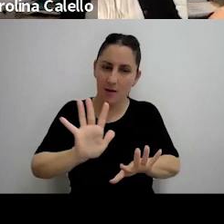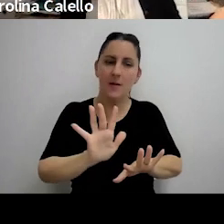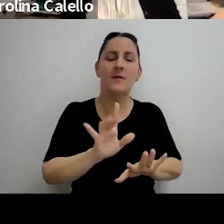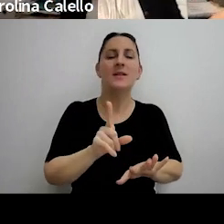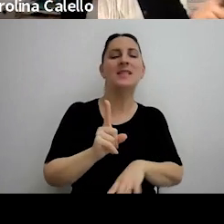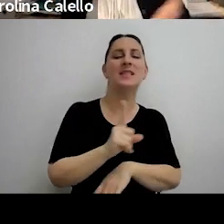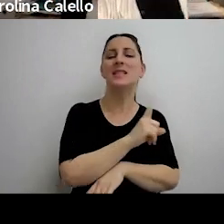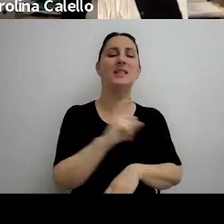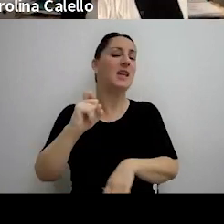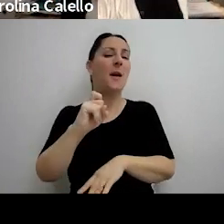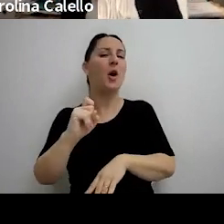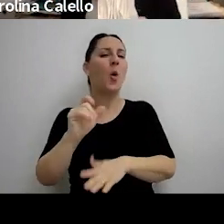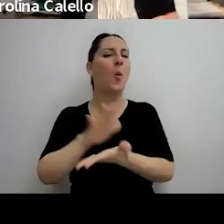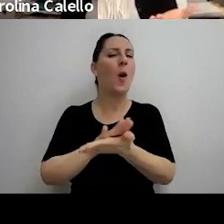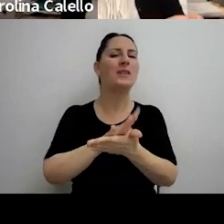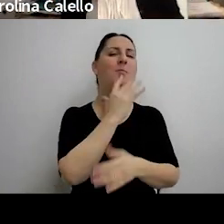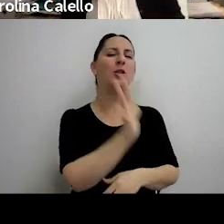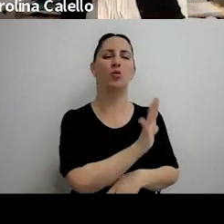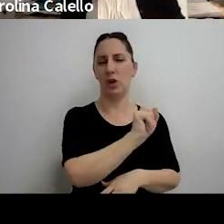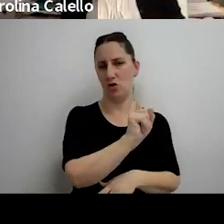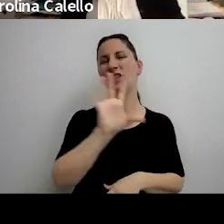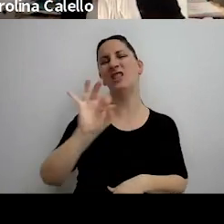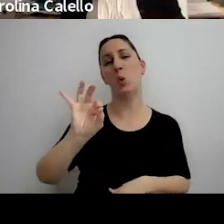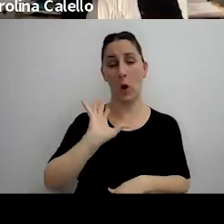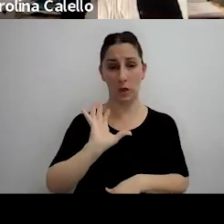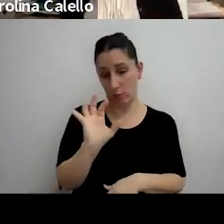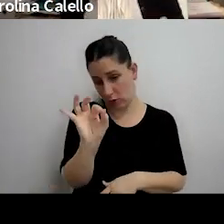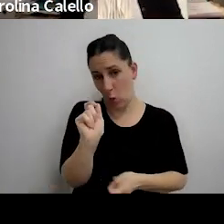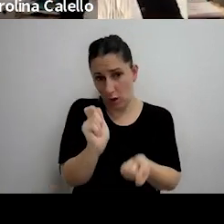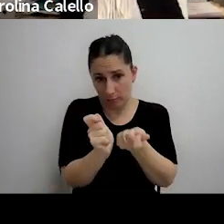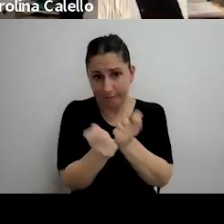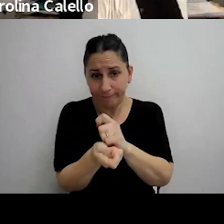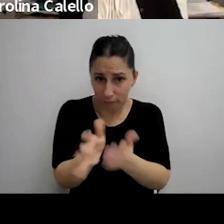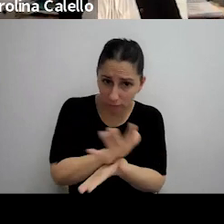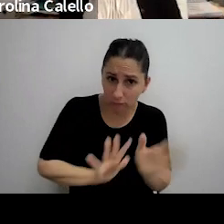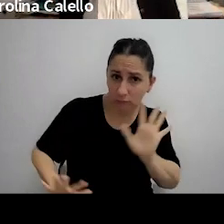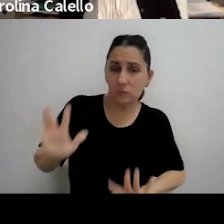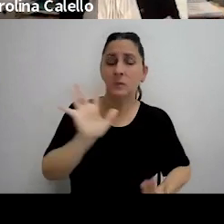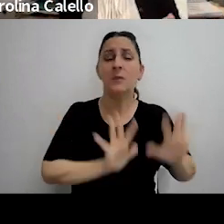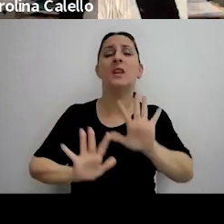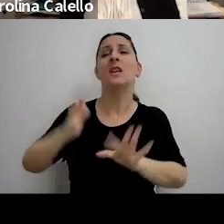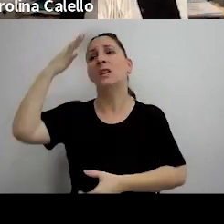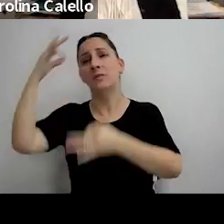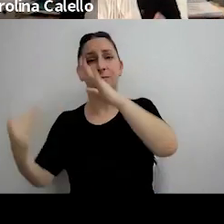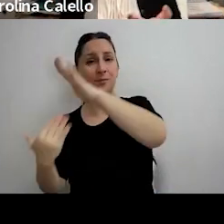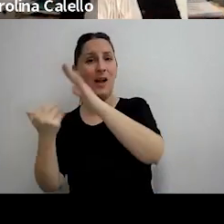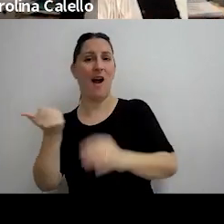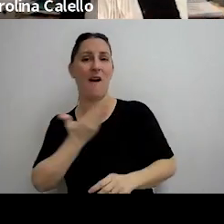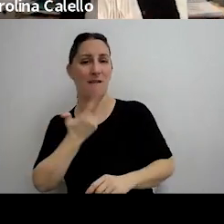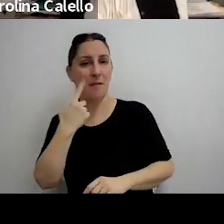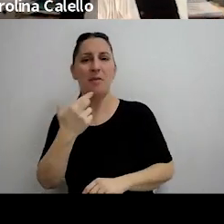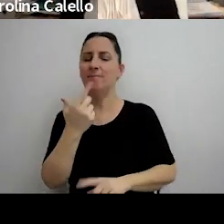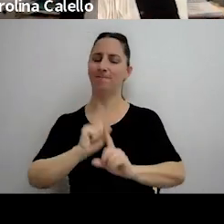yo pensaba con base presunta eran 50 bueno que se readecue y el tribunal fiscal dice que eso no es posible